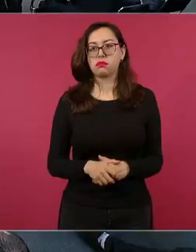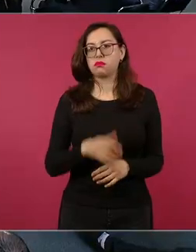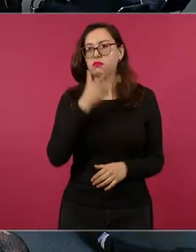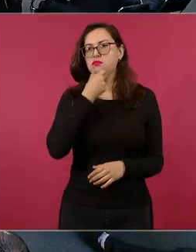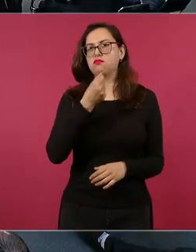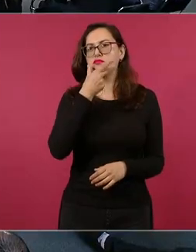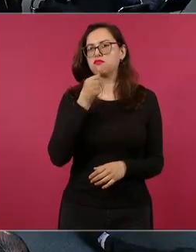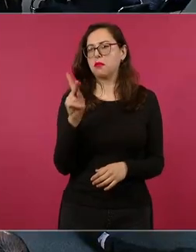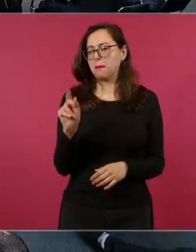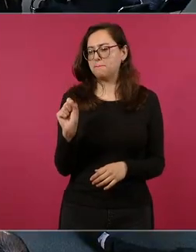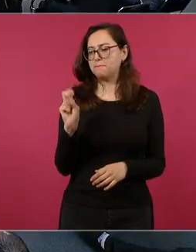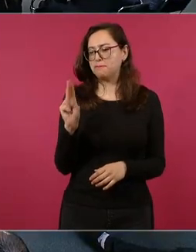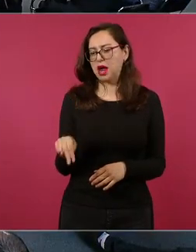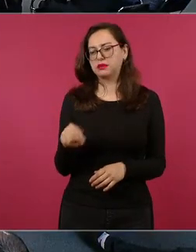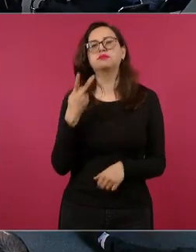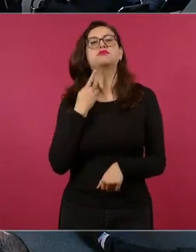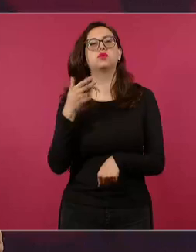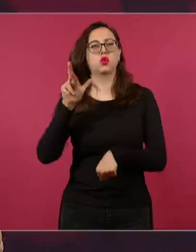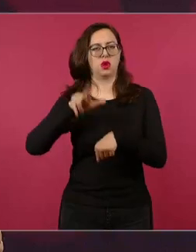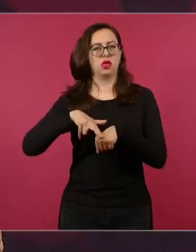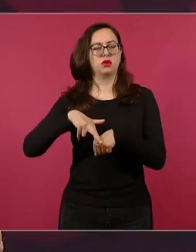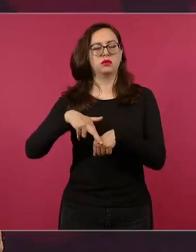era el procurador